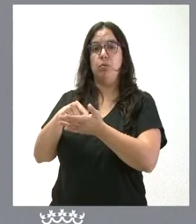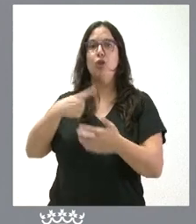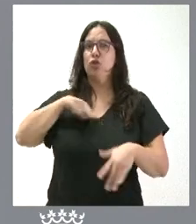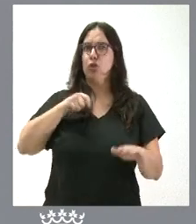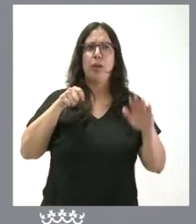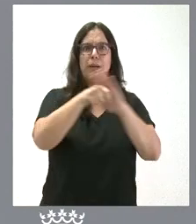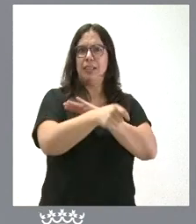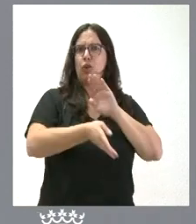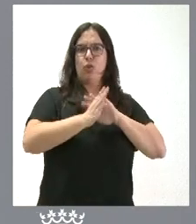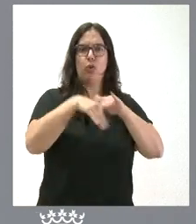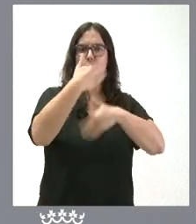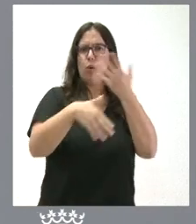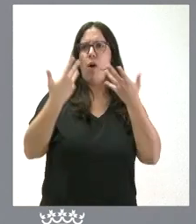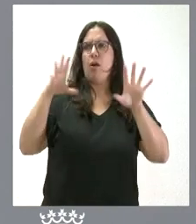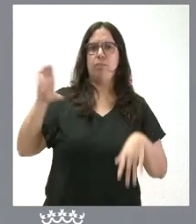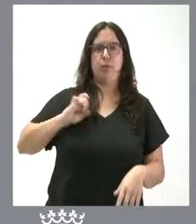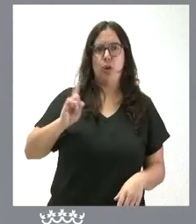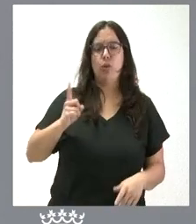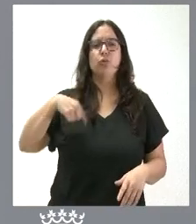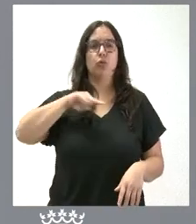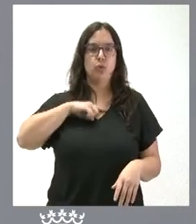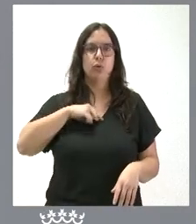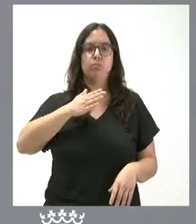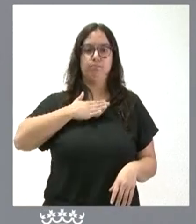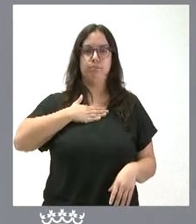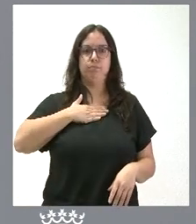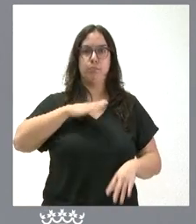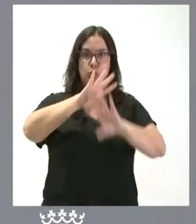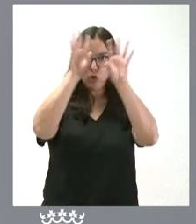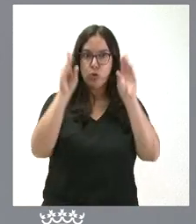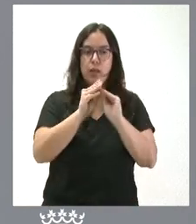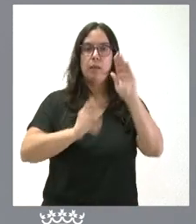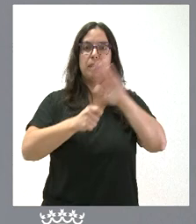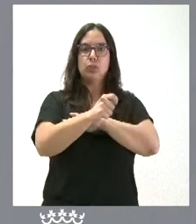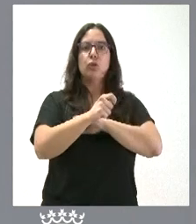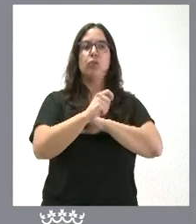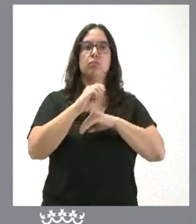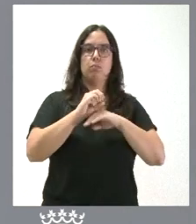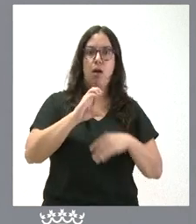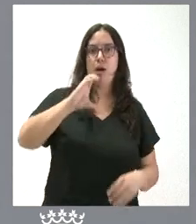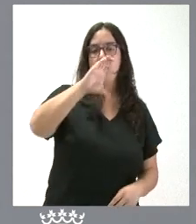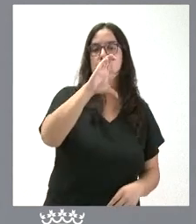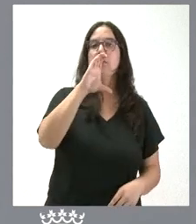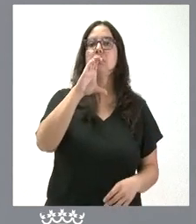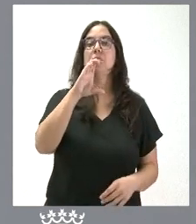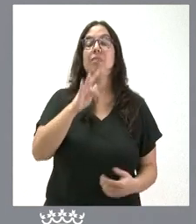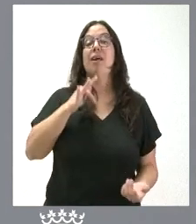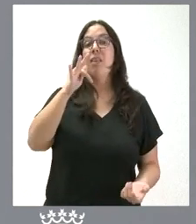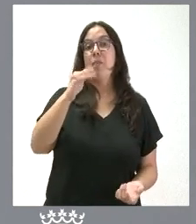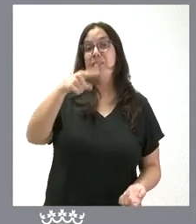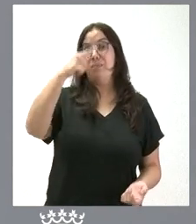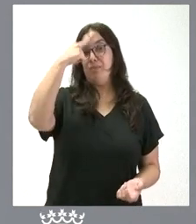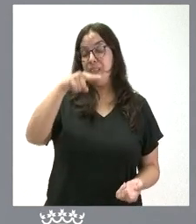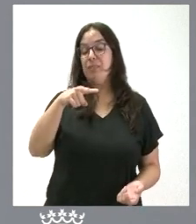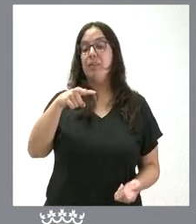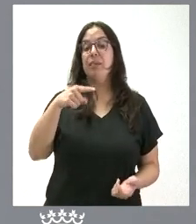de invertir nada al contrario hemos incrementado el volumen global de inversiones y además saben ustedes porque el propio